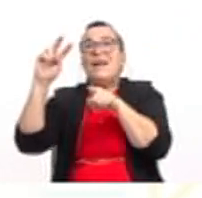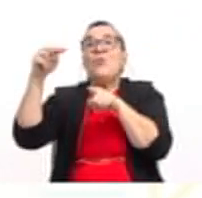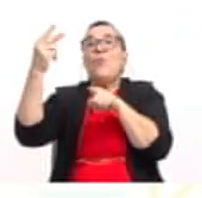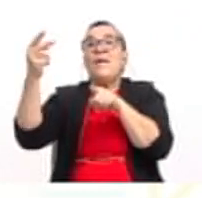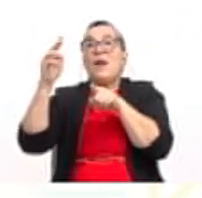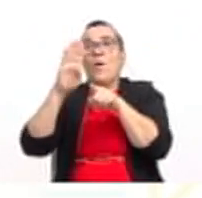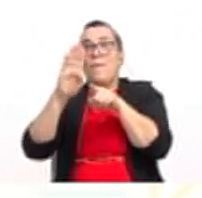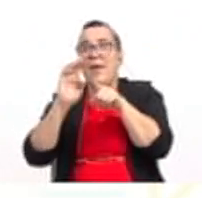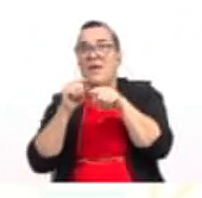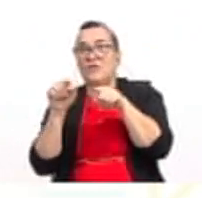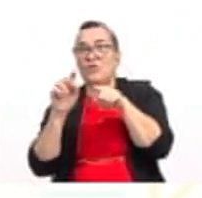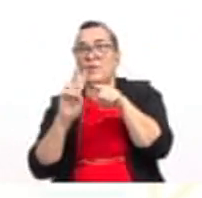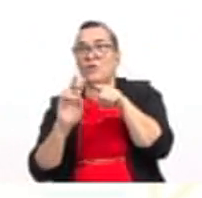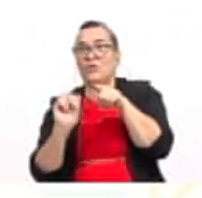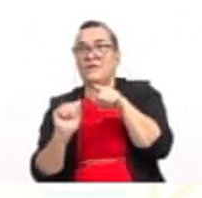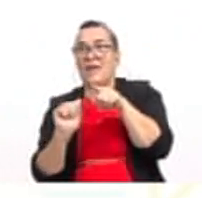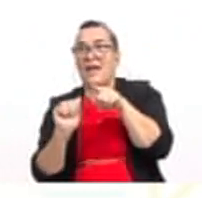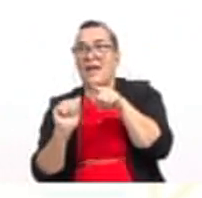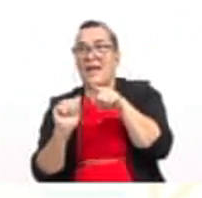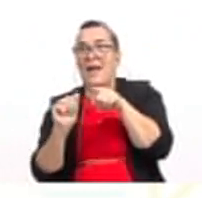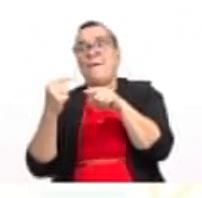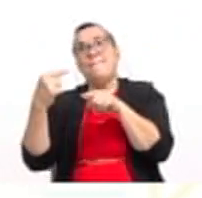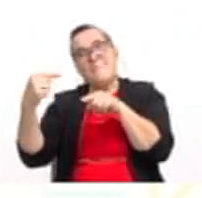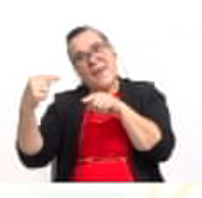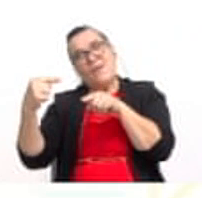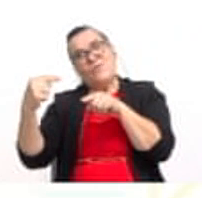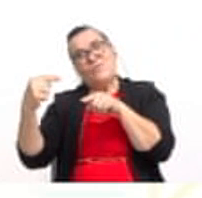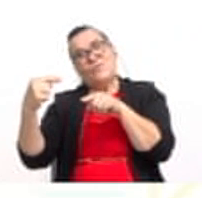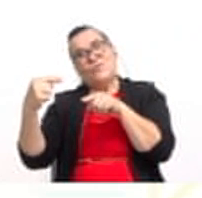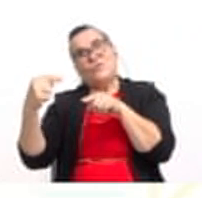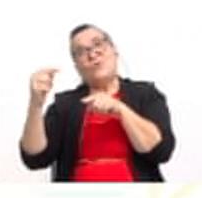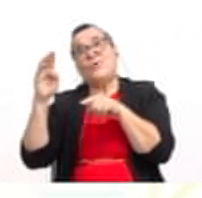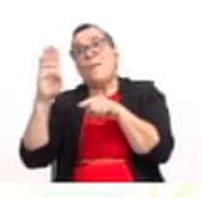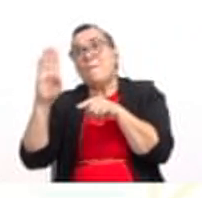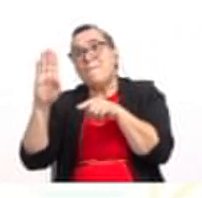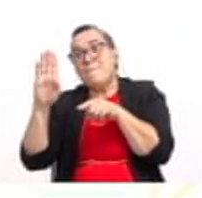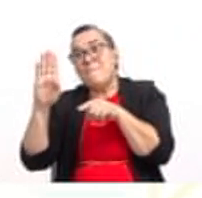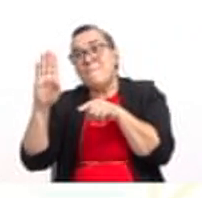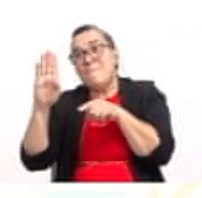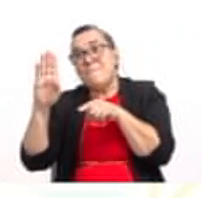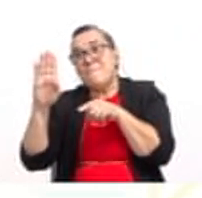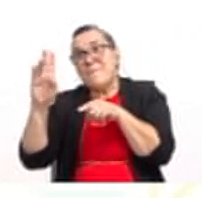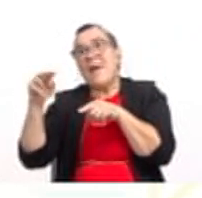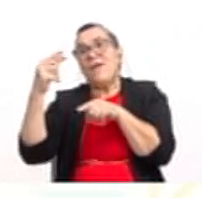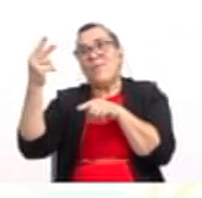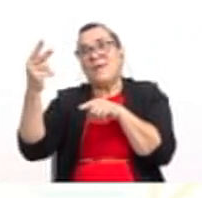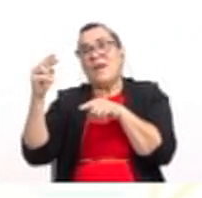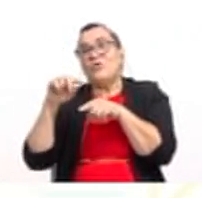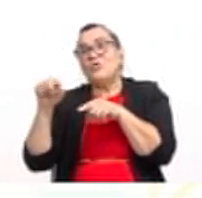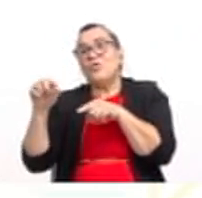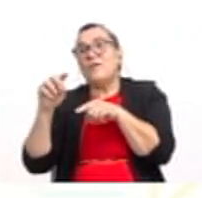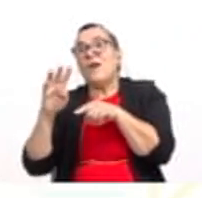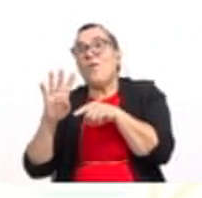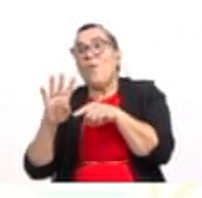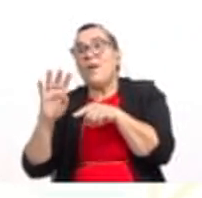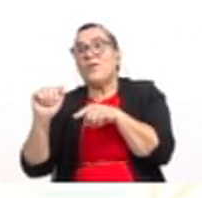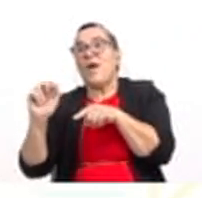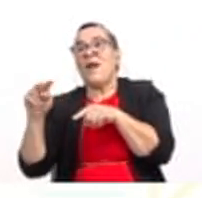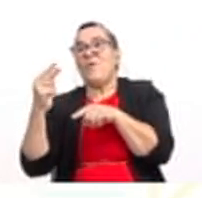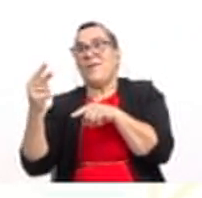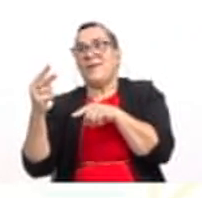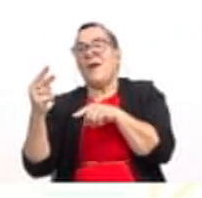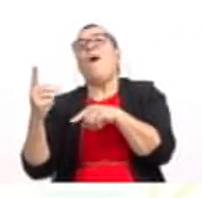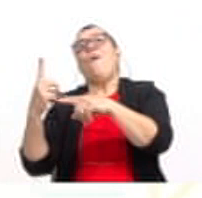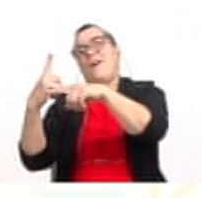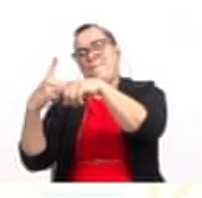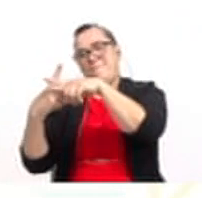b sobre 2a, menos el cuadrado de b sobre 4a al cuadrado,